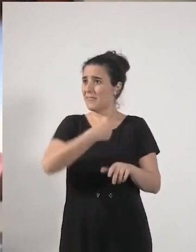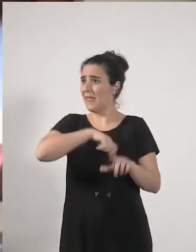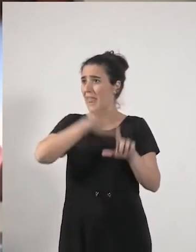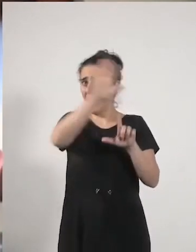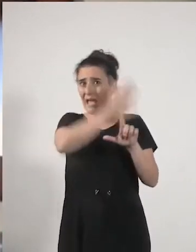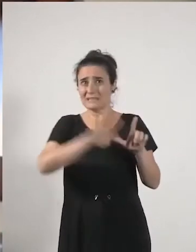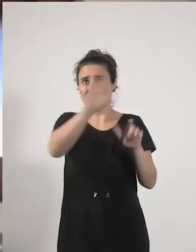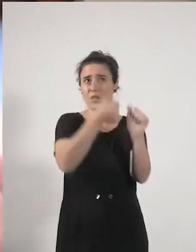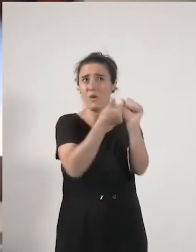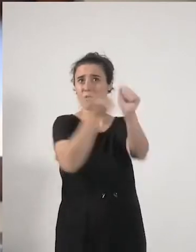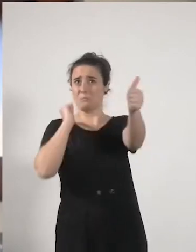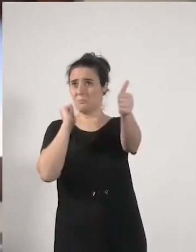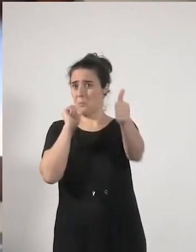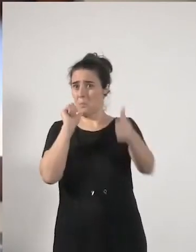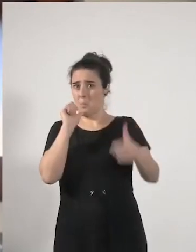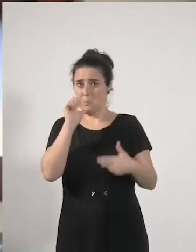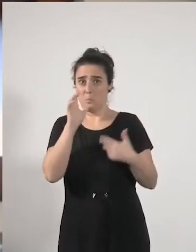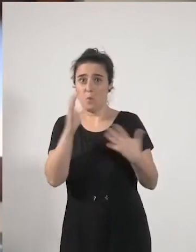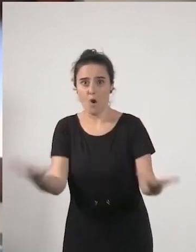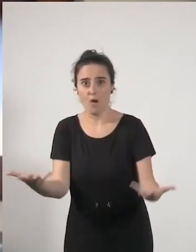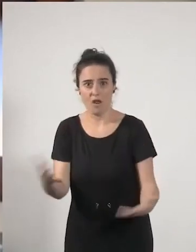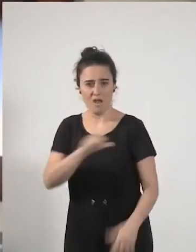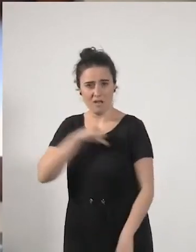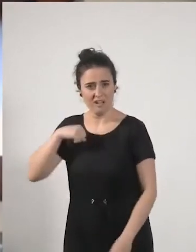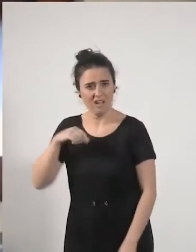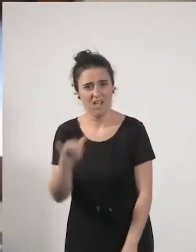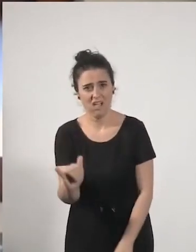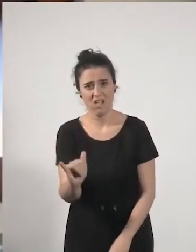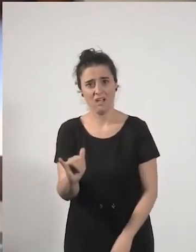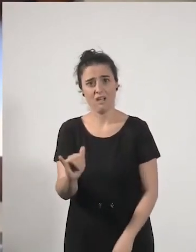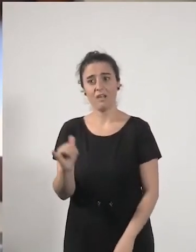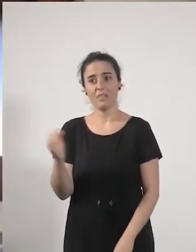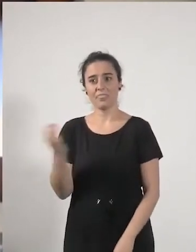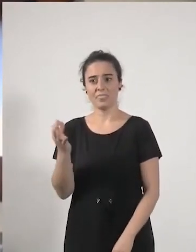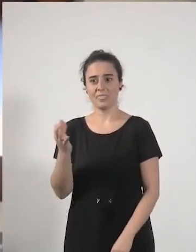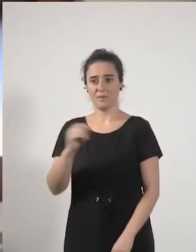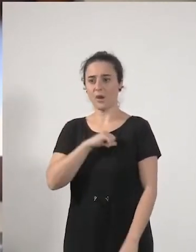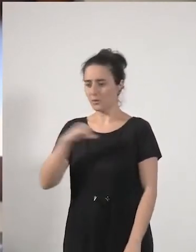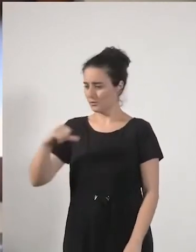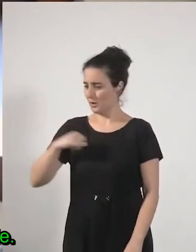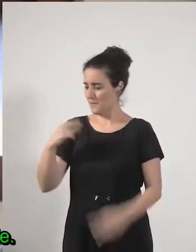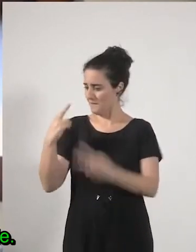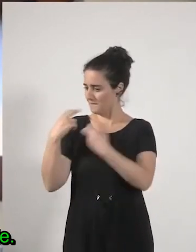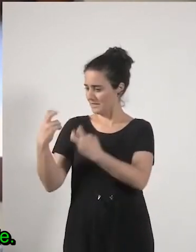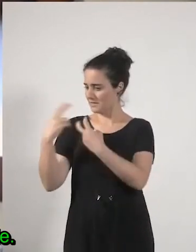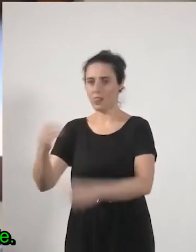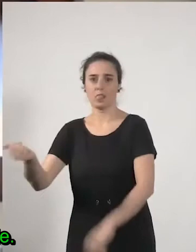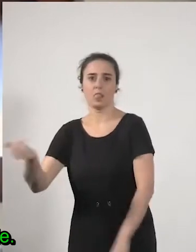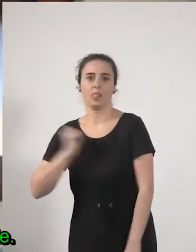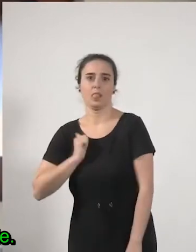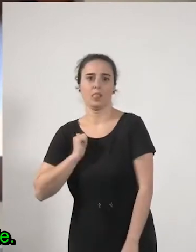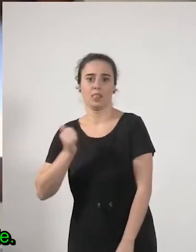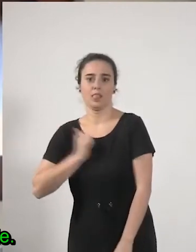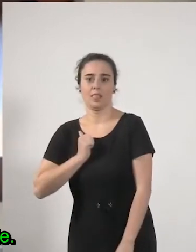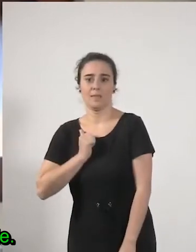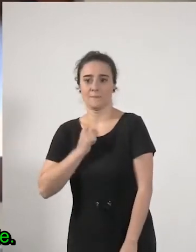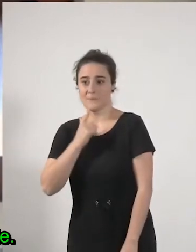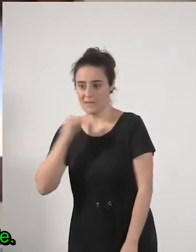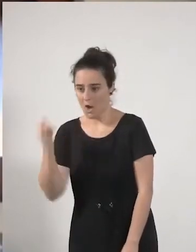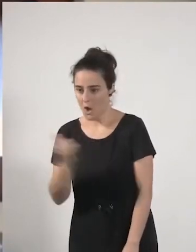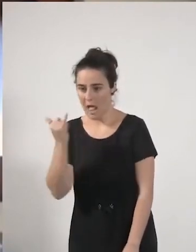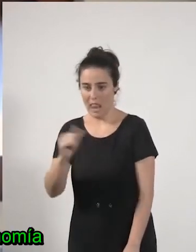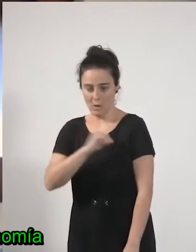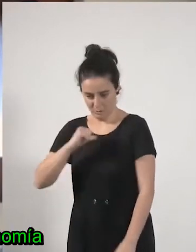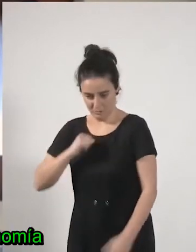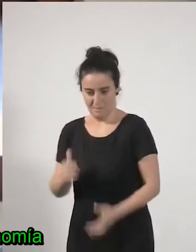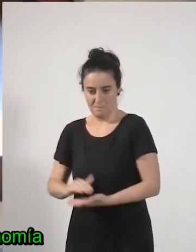español o sea por favor hay que hay que hay que utilizar esa autonomía que ojalá sea cada vez más grande